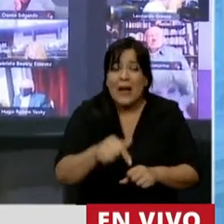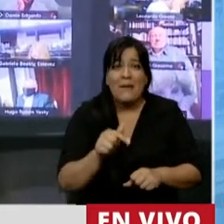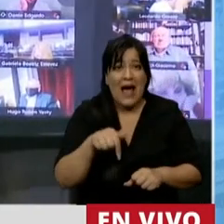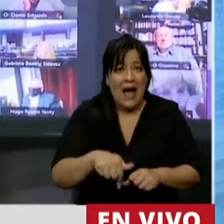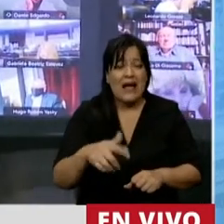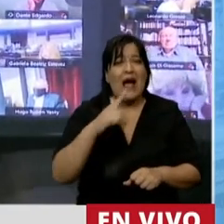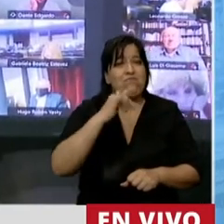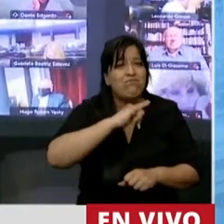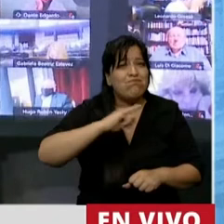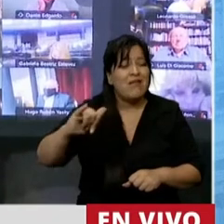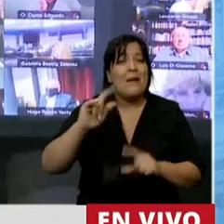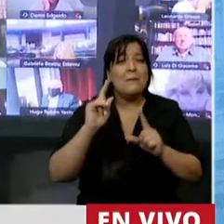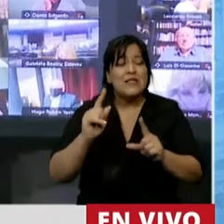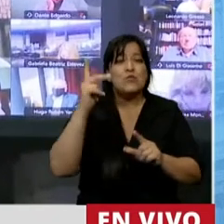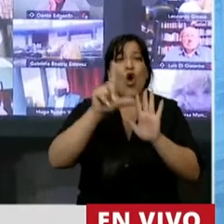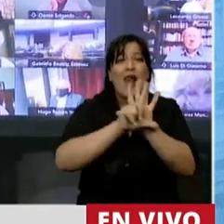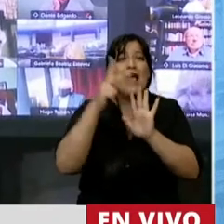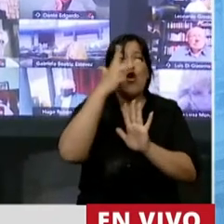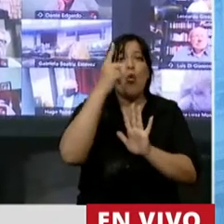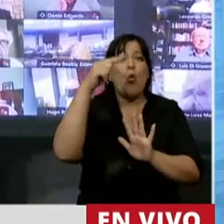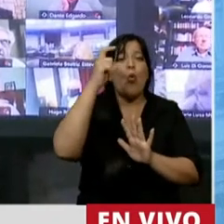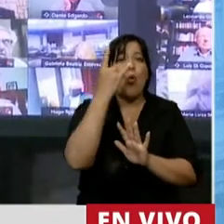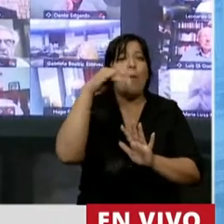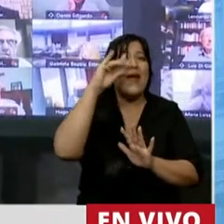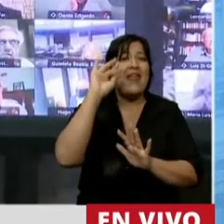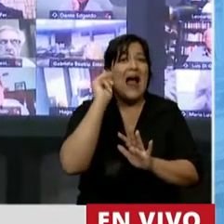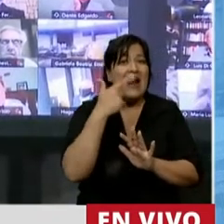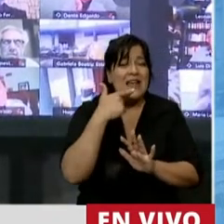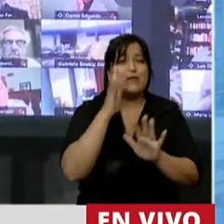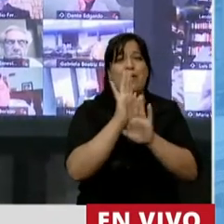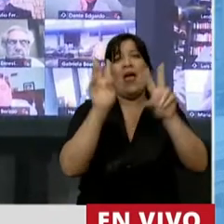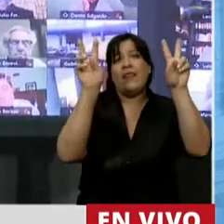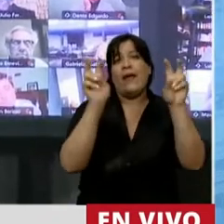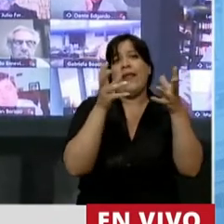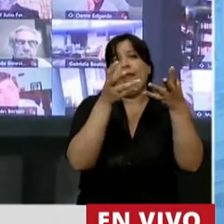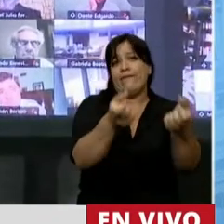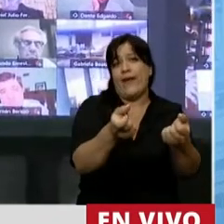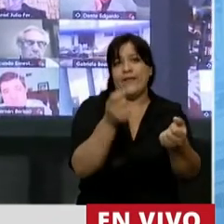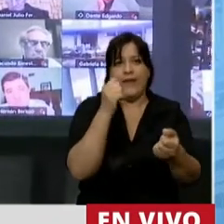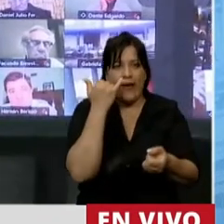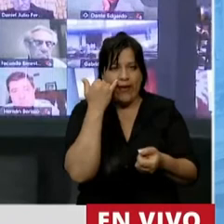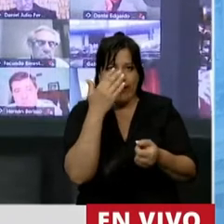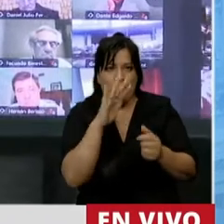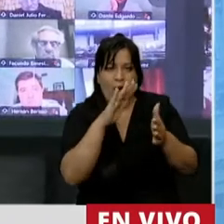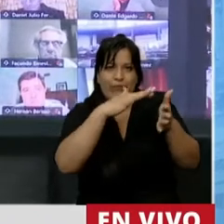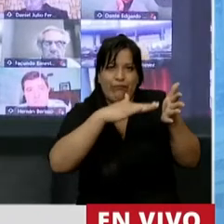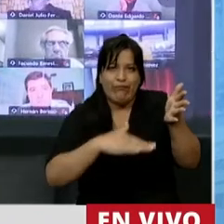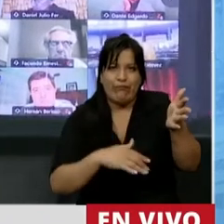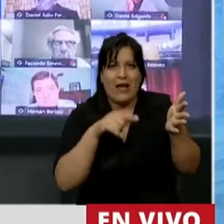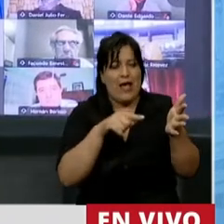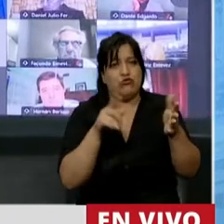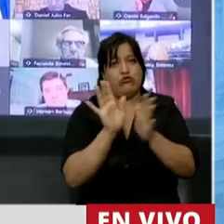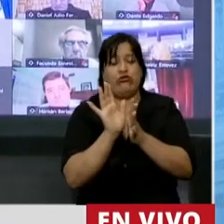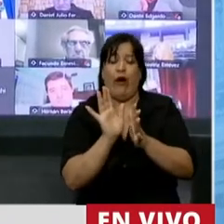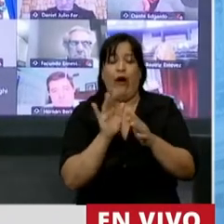si esa ley de humedales tiene solamente el título como defensa de los humedales en la Argentina. Porque de eso sí que no voy a ser